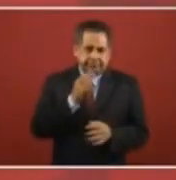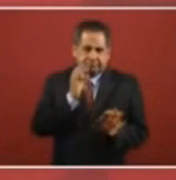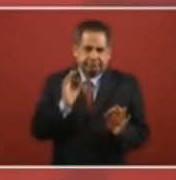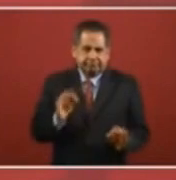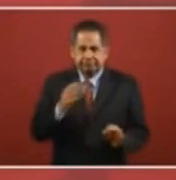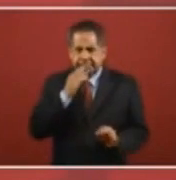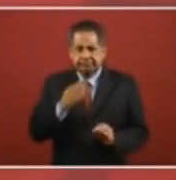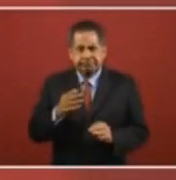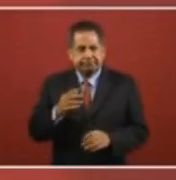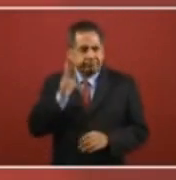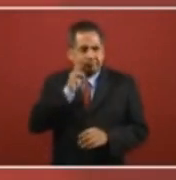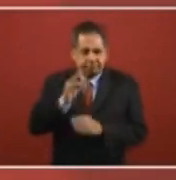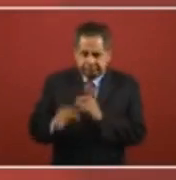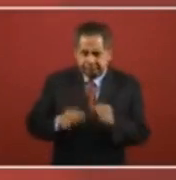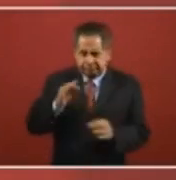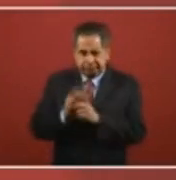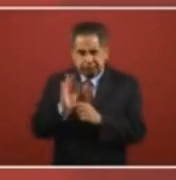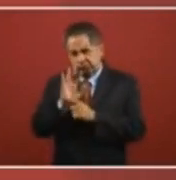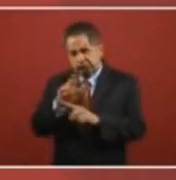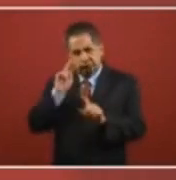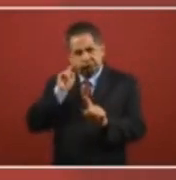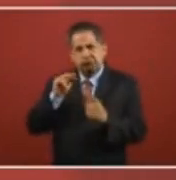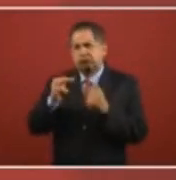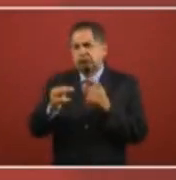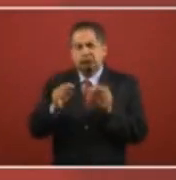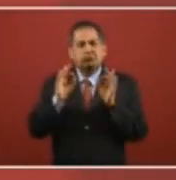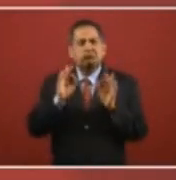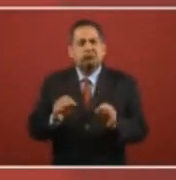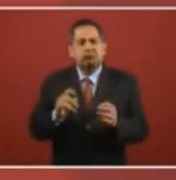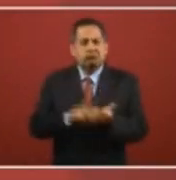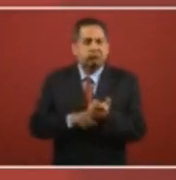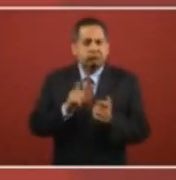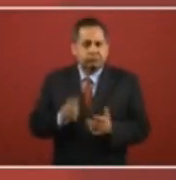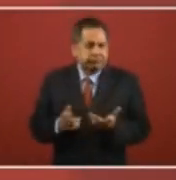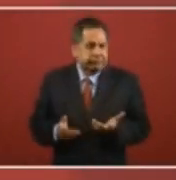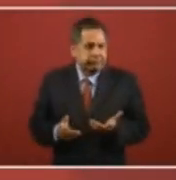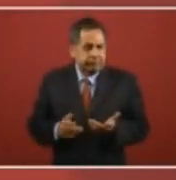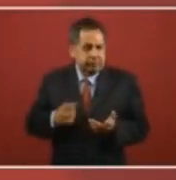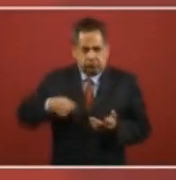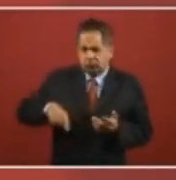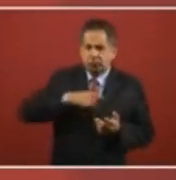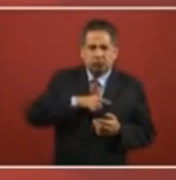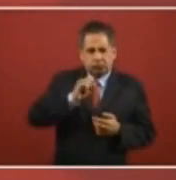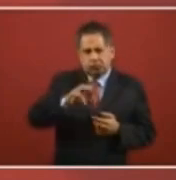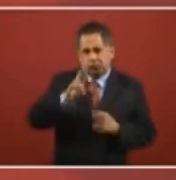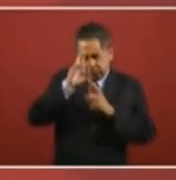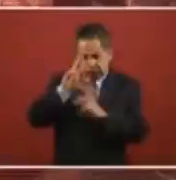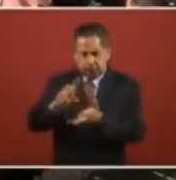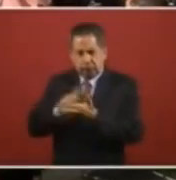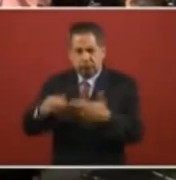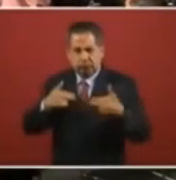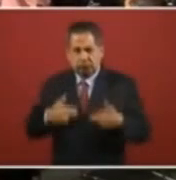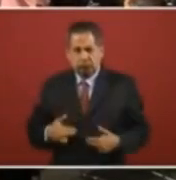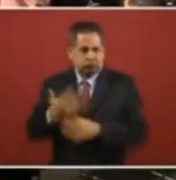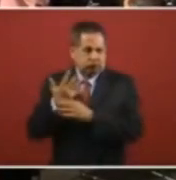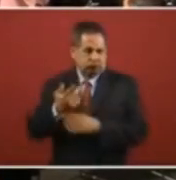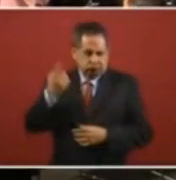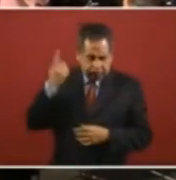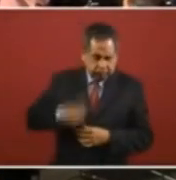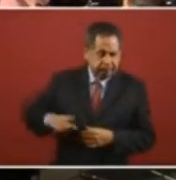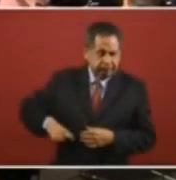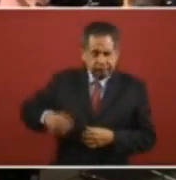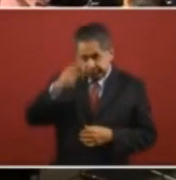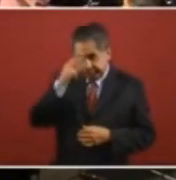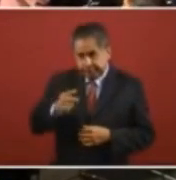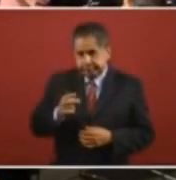constatación evidente y objetiva de que se ha actuado con respeto a los derechos humanos, como lo señaló el gobierno de la República, y